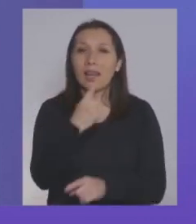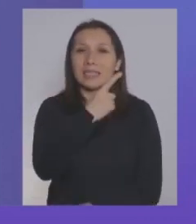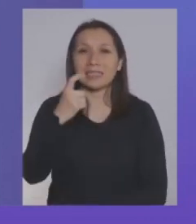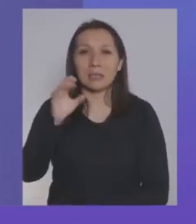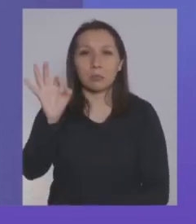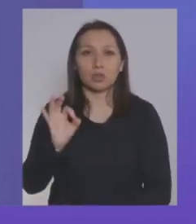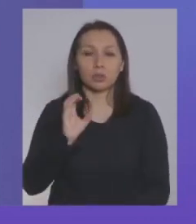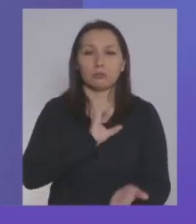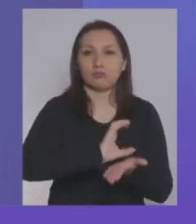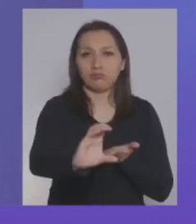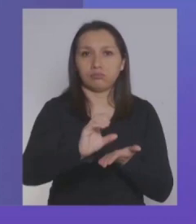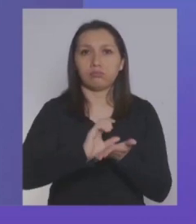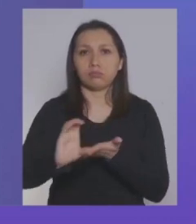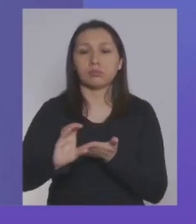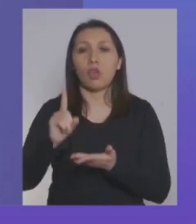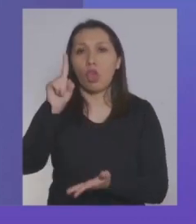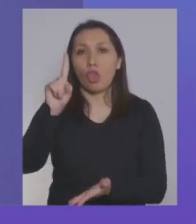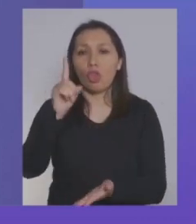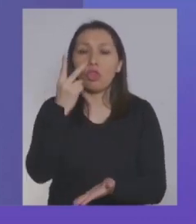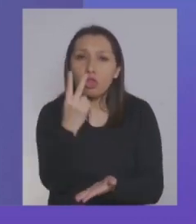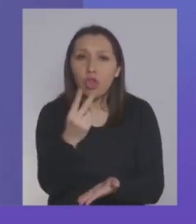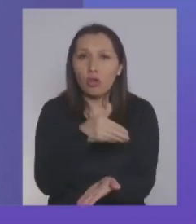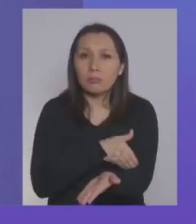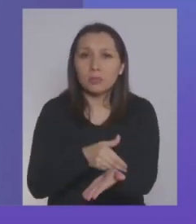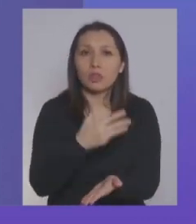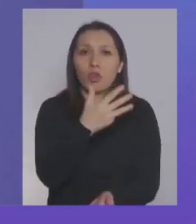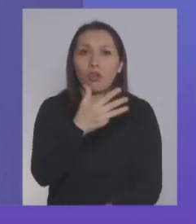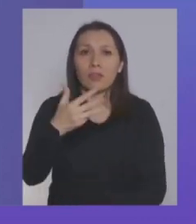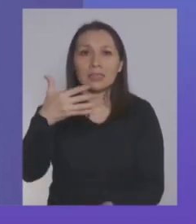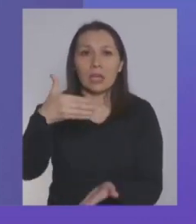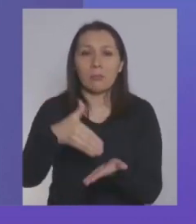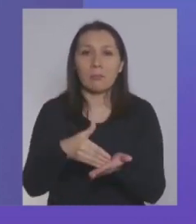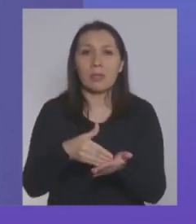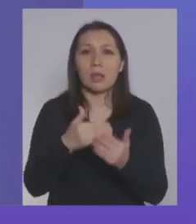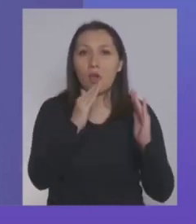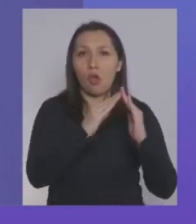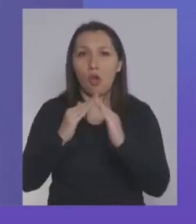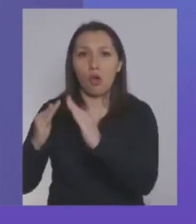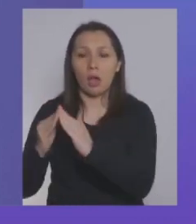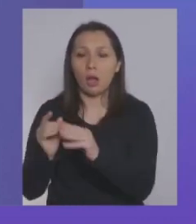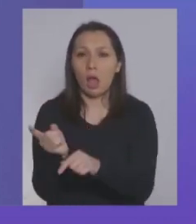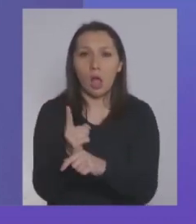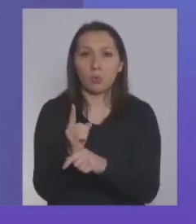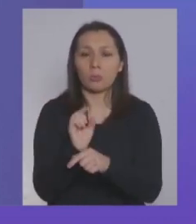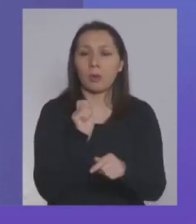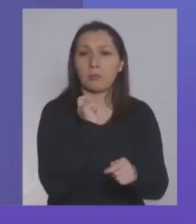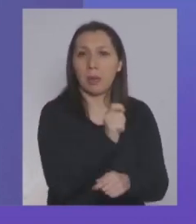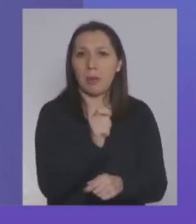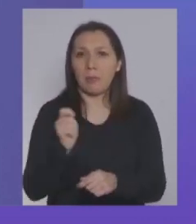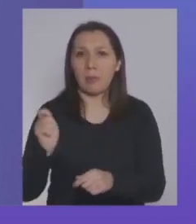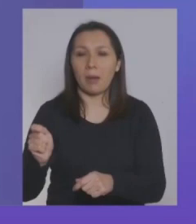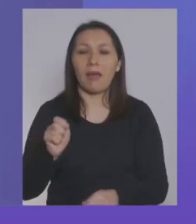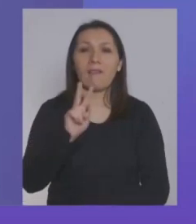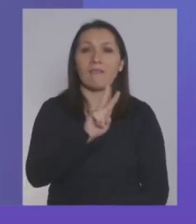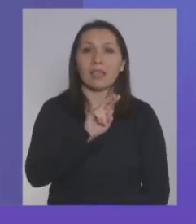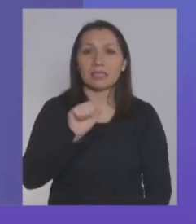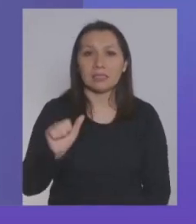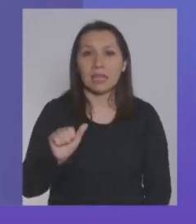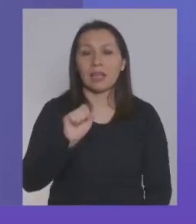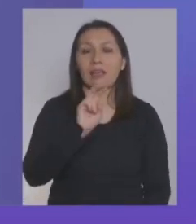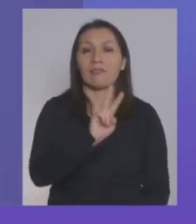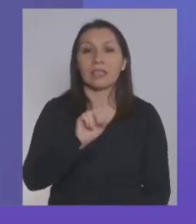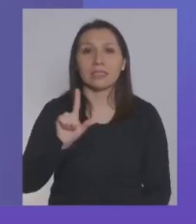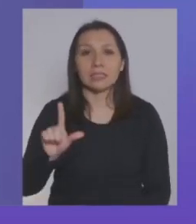100%, llegamos a 2.995.000 hogares de forma automática, con pago 26, 27,